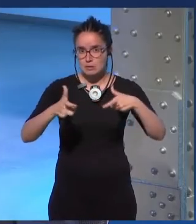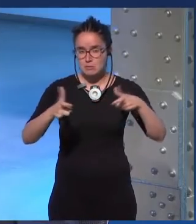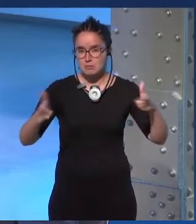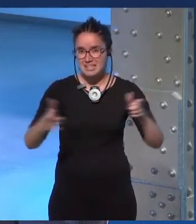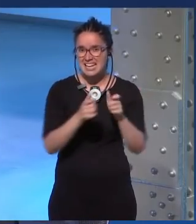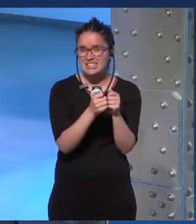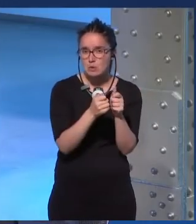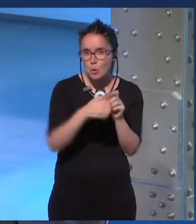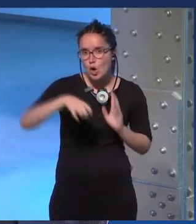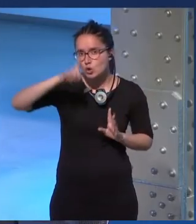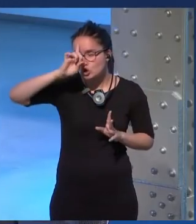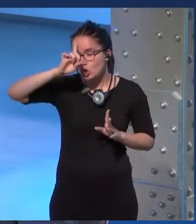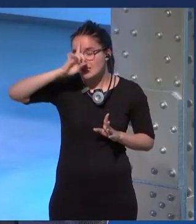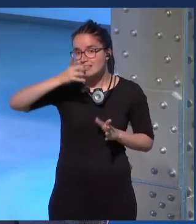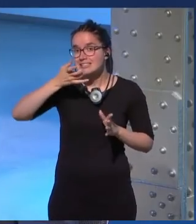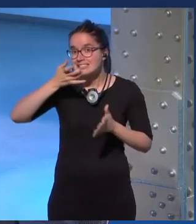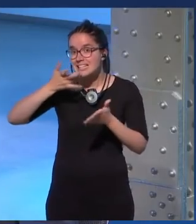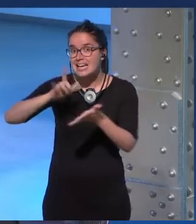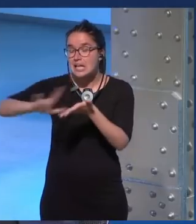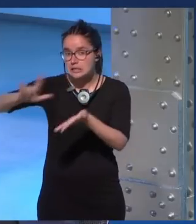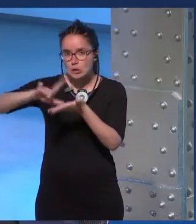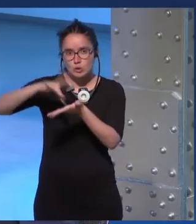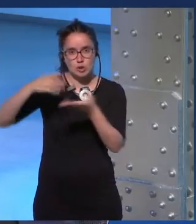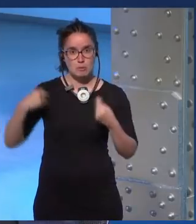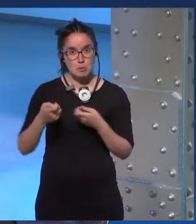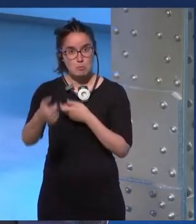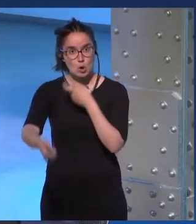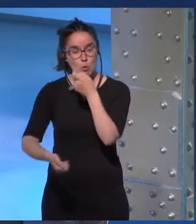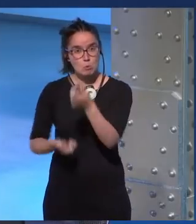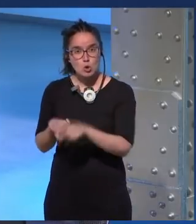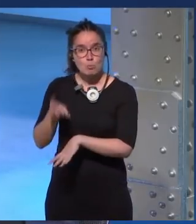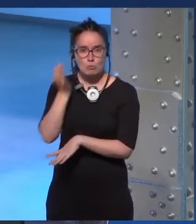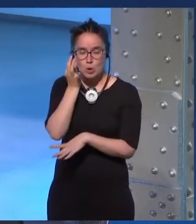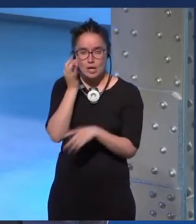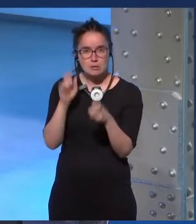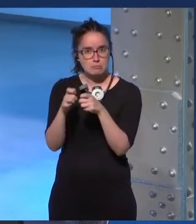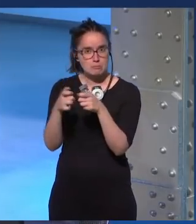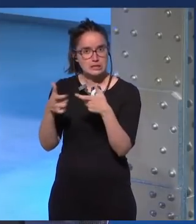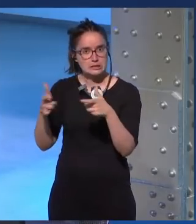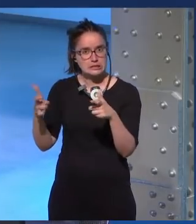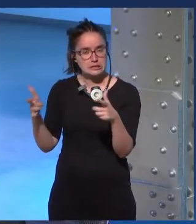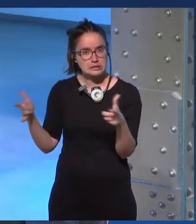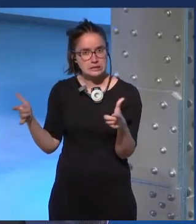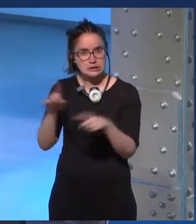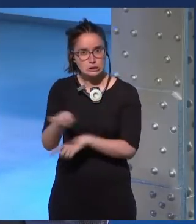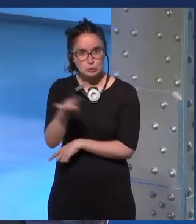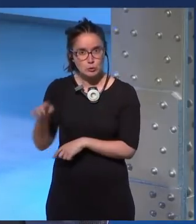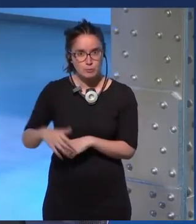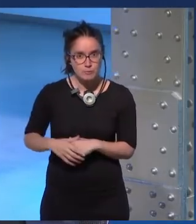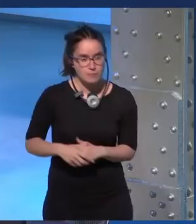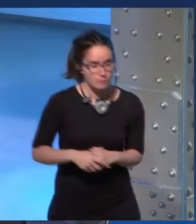videojuegos no sé si en si en las de literatura también pasa que la presencia femenina va a más